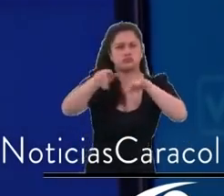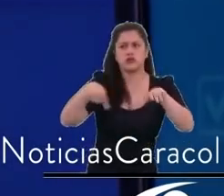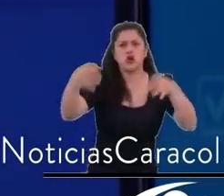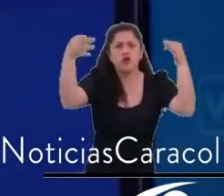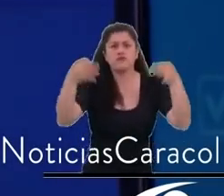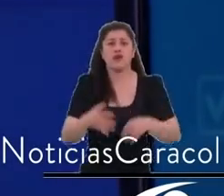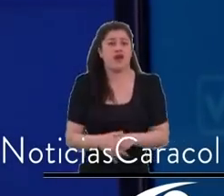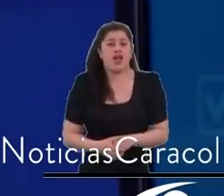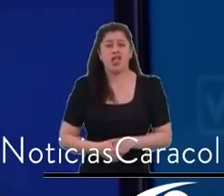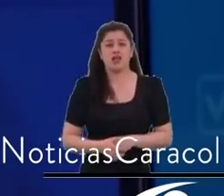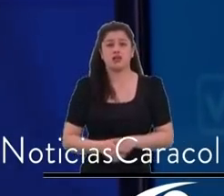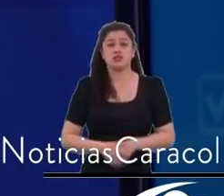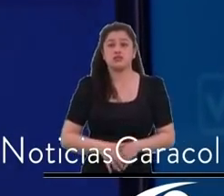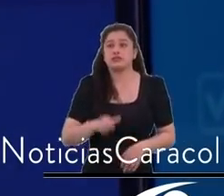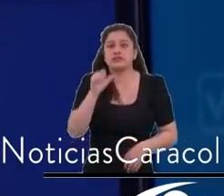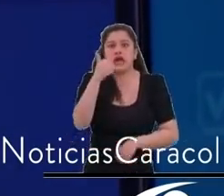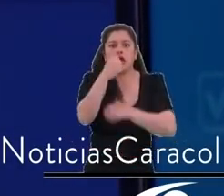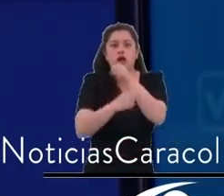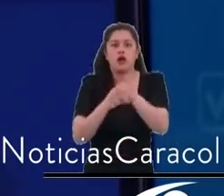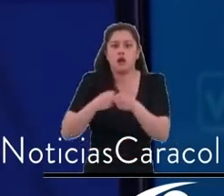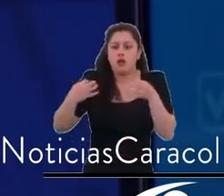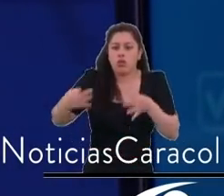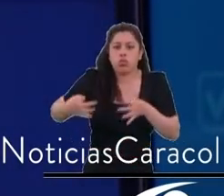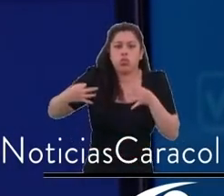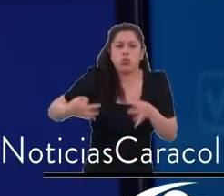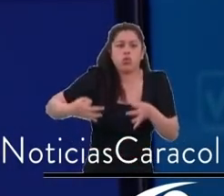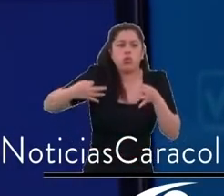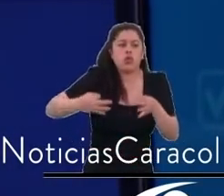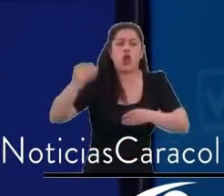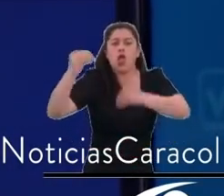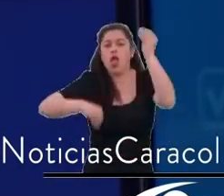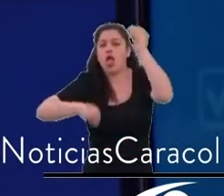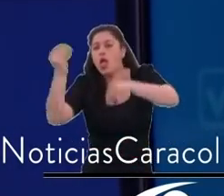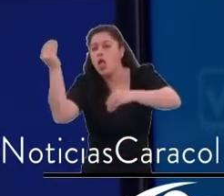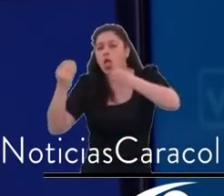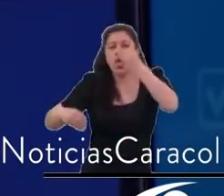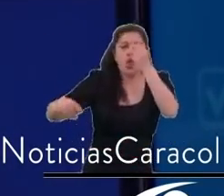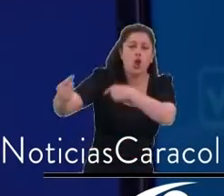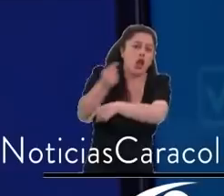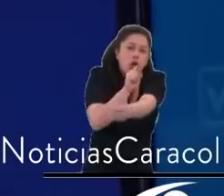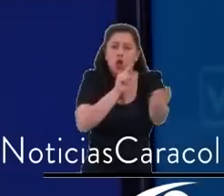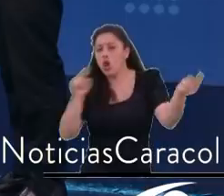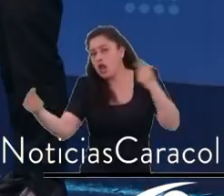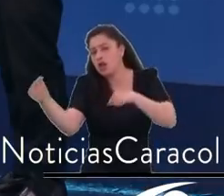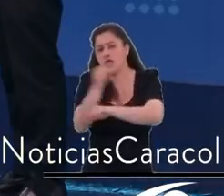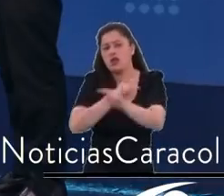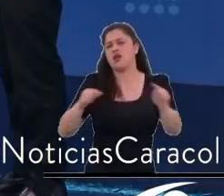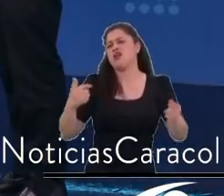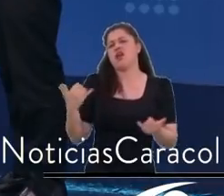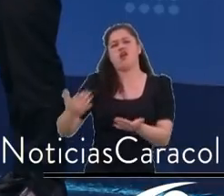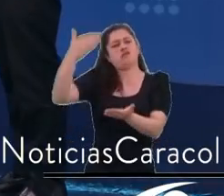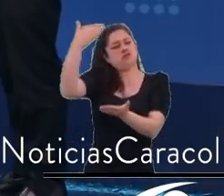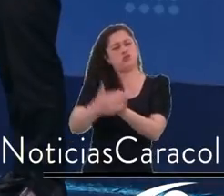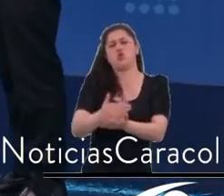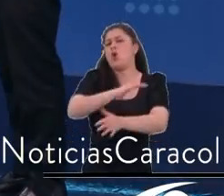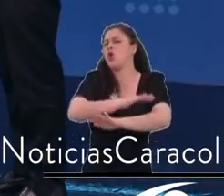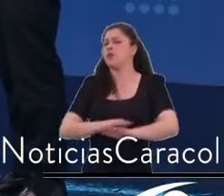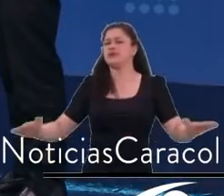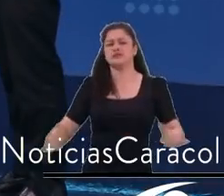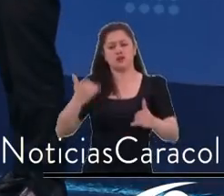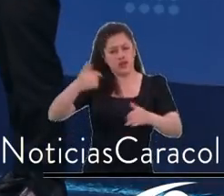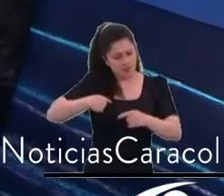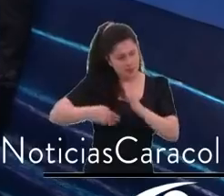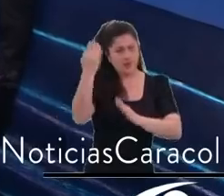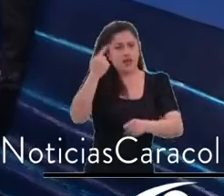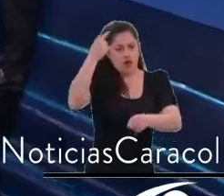llegó la hora de hacer, hacer. No más debates entre políticos, no más saboteos, ni hacen ni dejan hacer. Llevamos 10 años